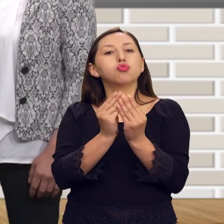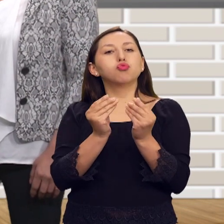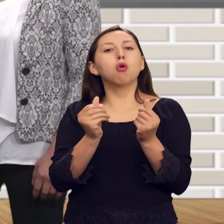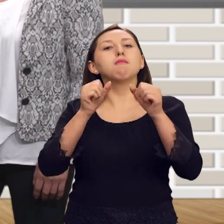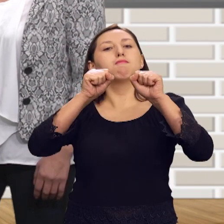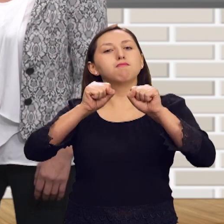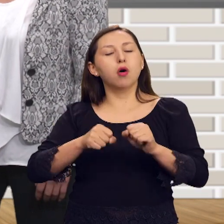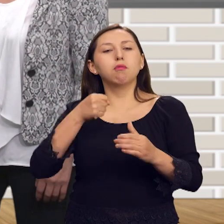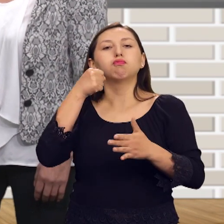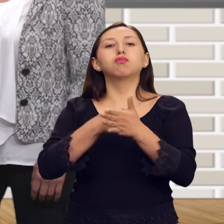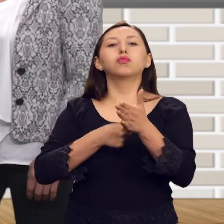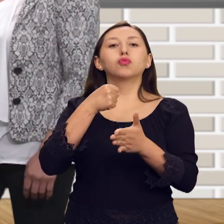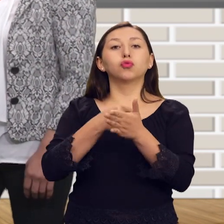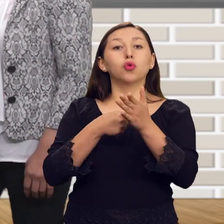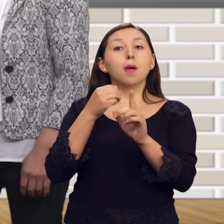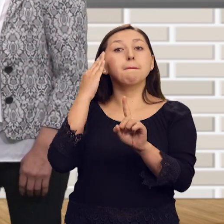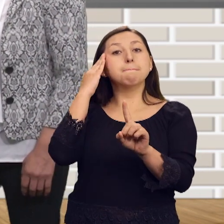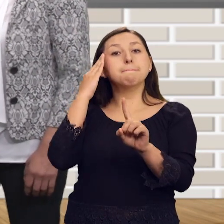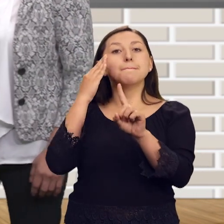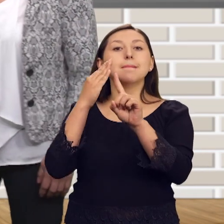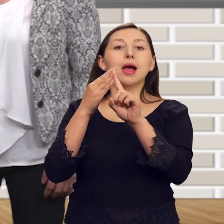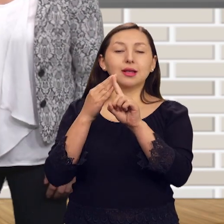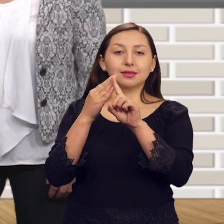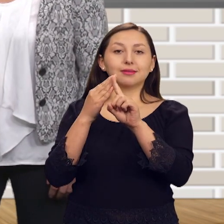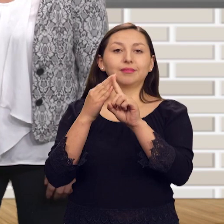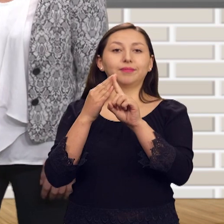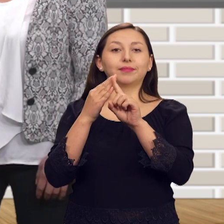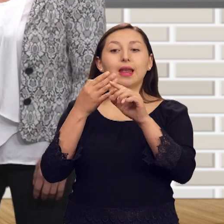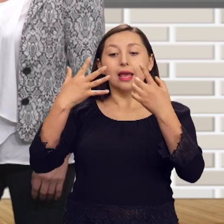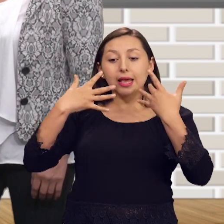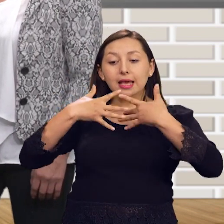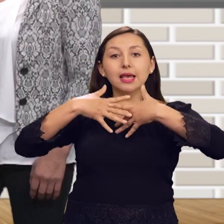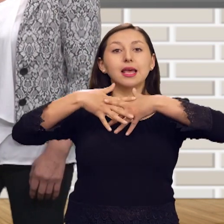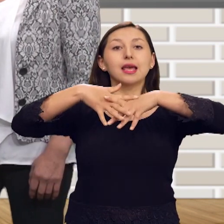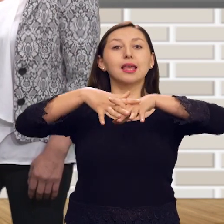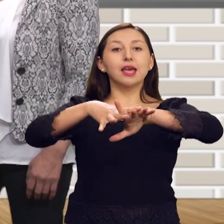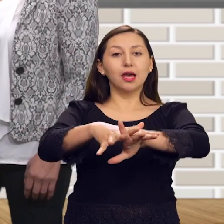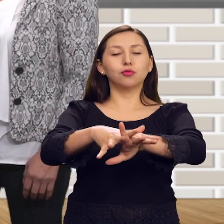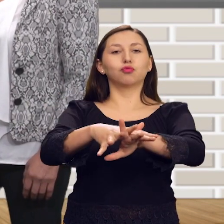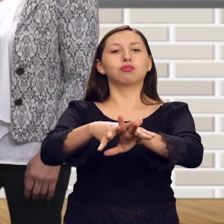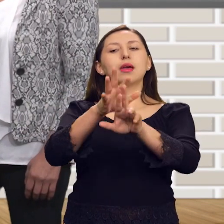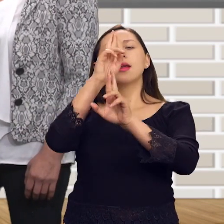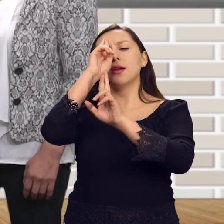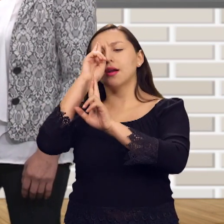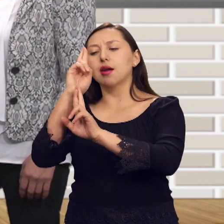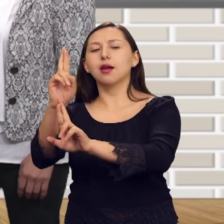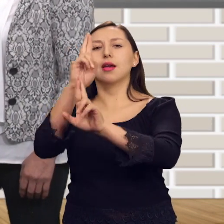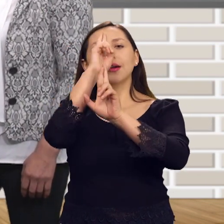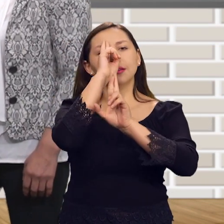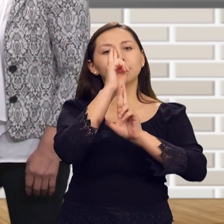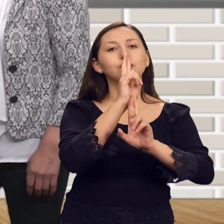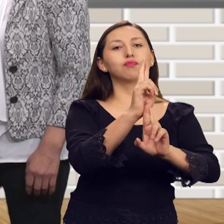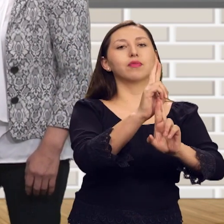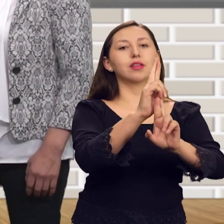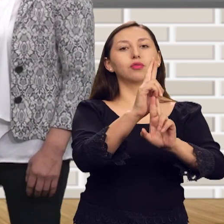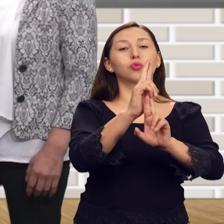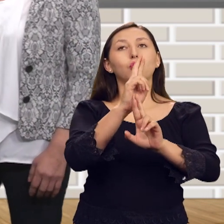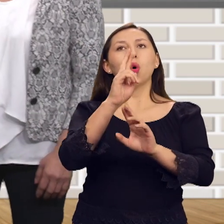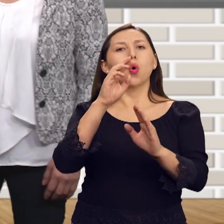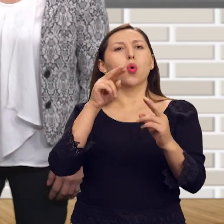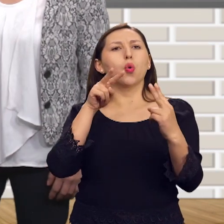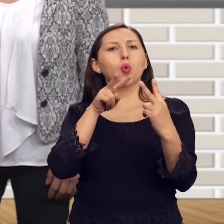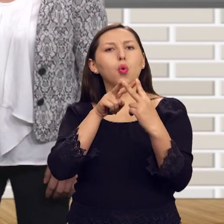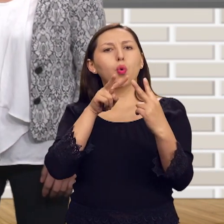Difundiendo mensajes de inclusión y de respeto, podemos también motivar a que conozcamos sobre otras culturas,